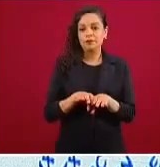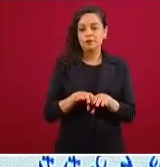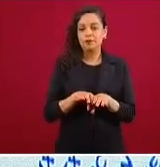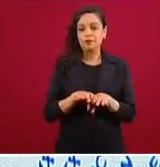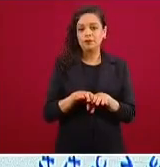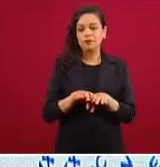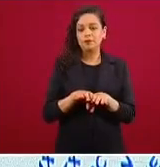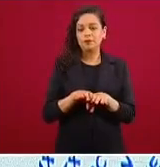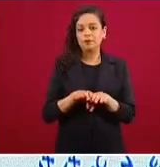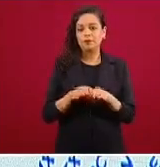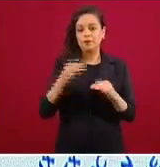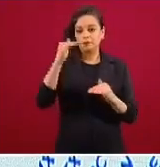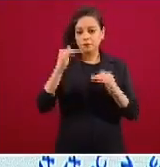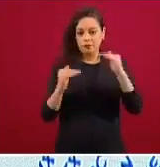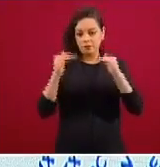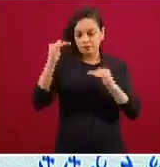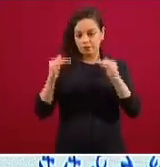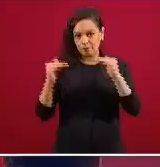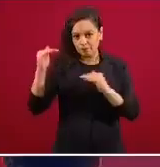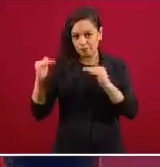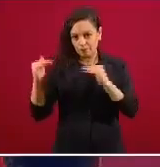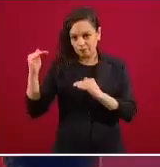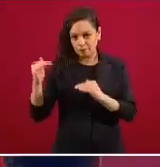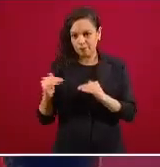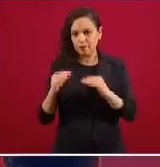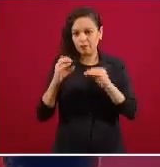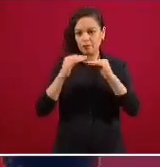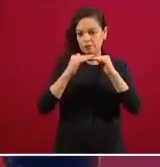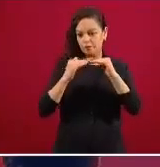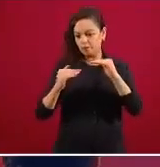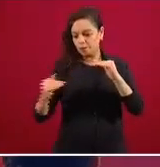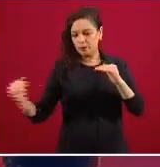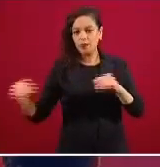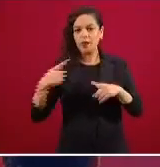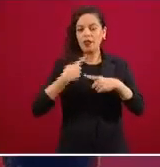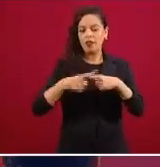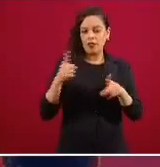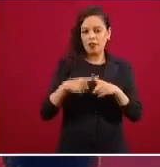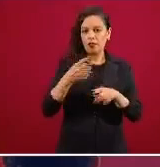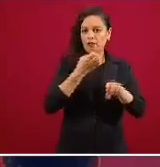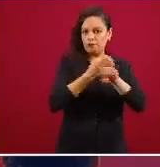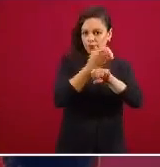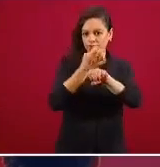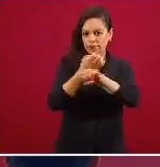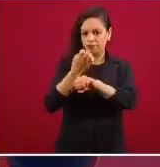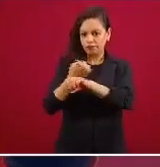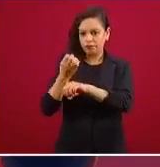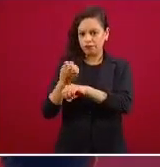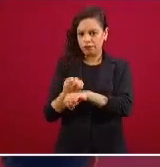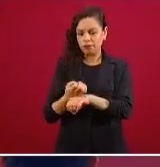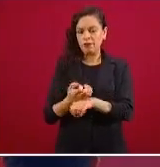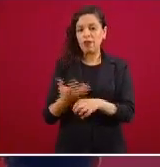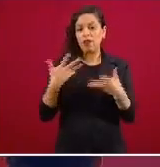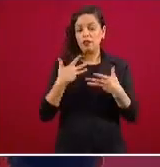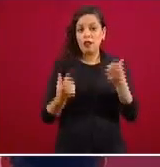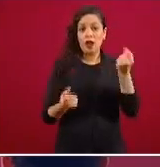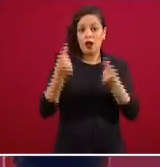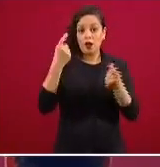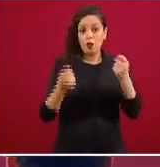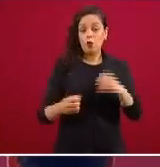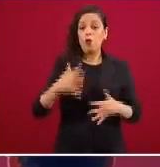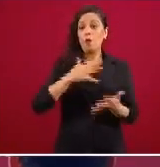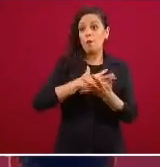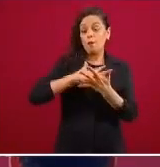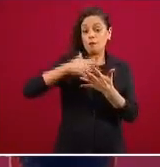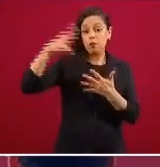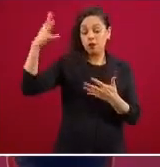asincrónica, heterogénea en las entidades federativas. Entidades federativas con una alta cantidad de casos, pero